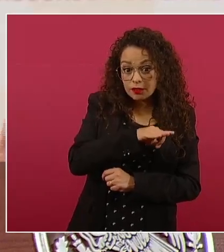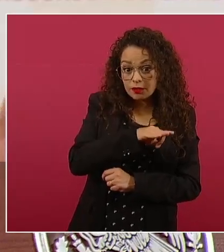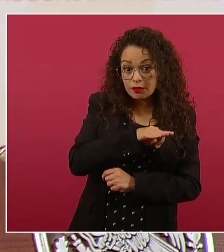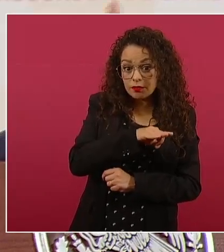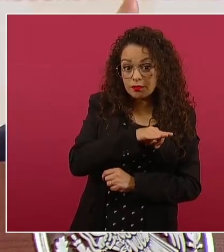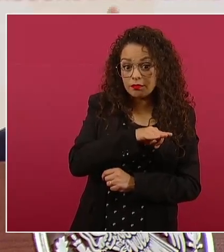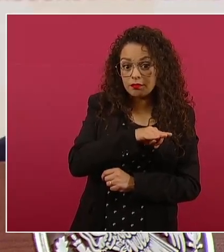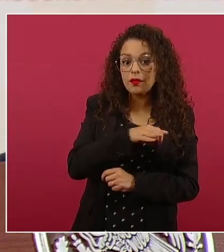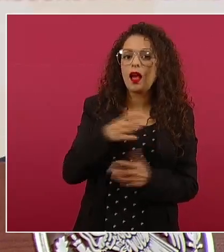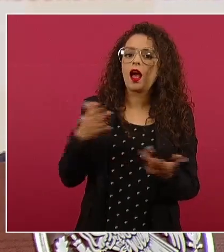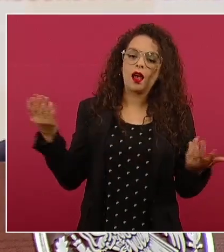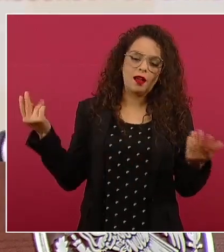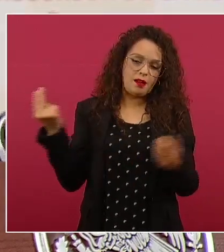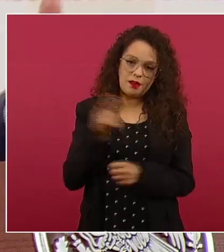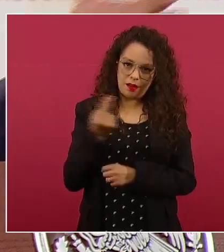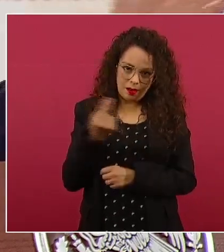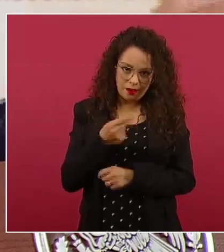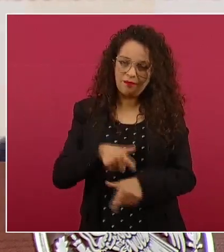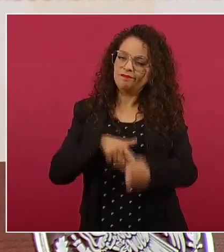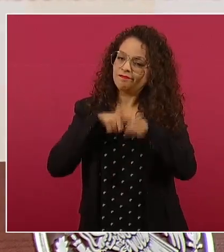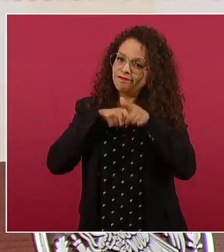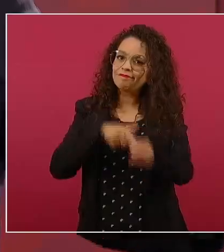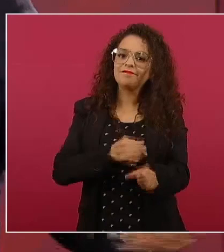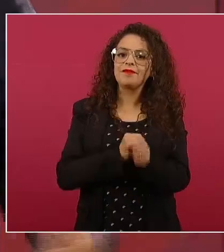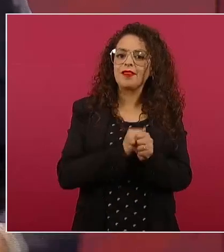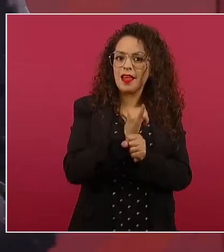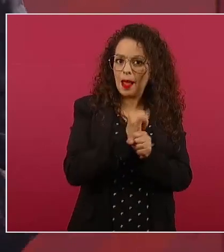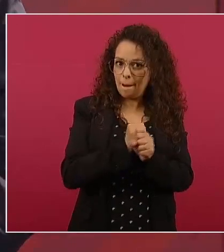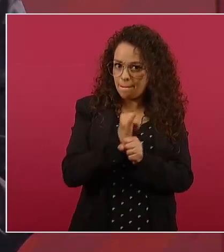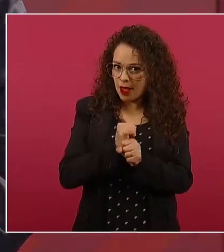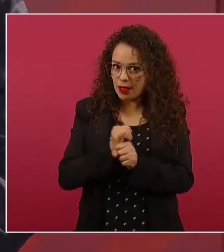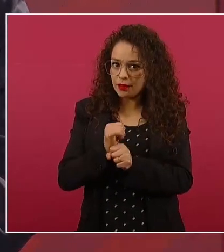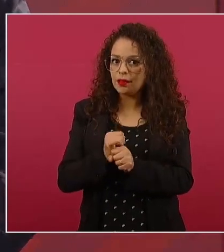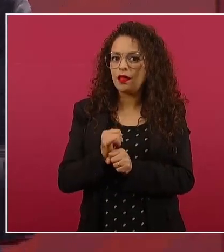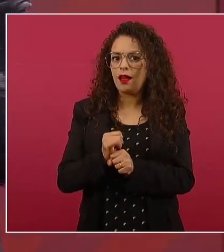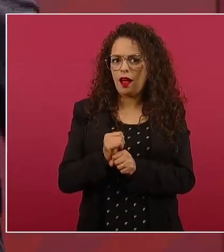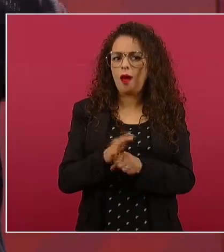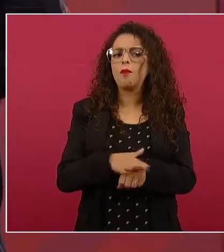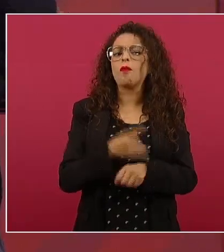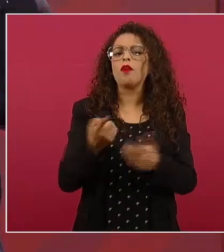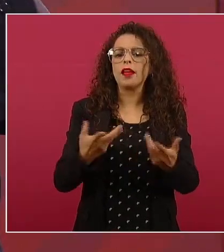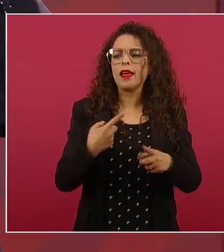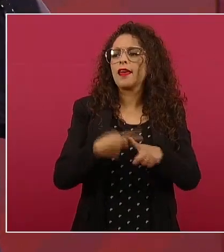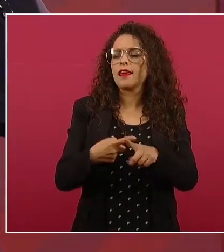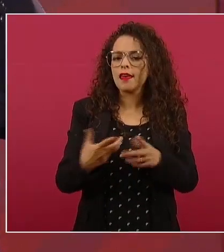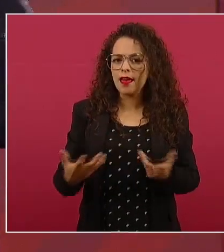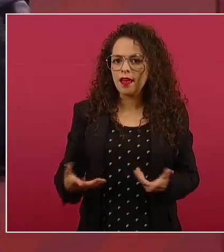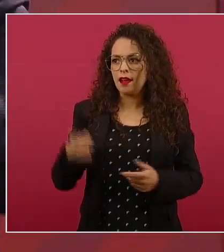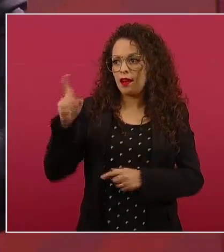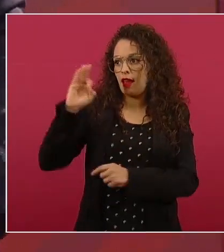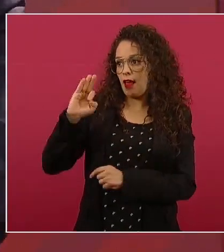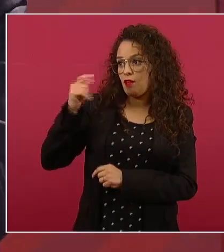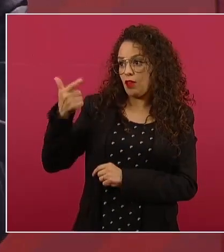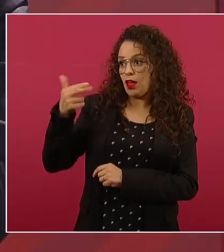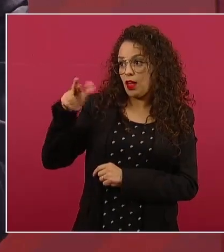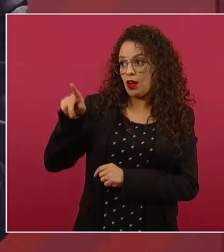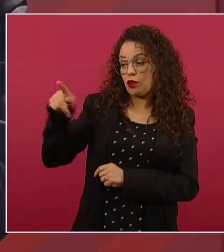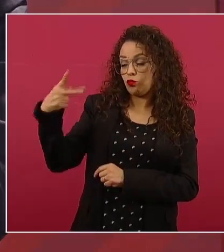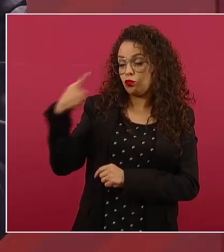investigar y la fiscalía tiene que decidir